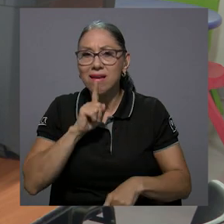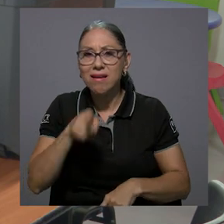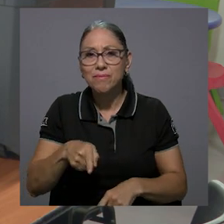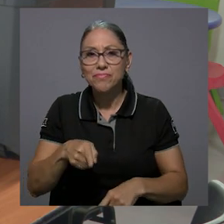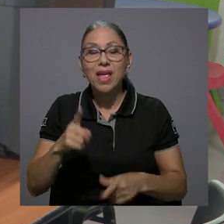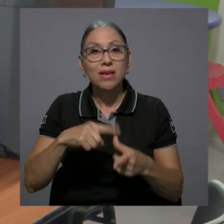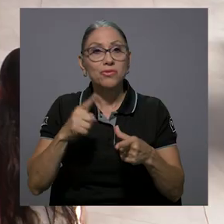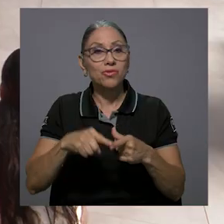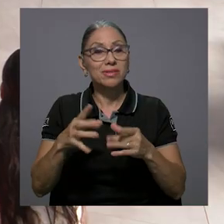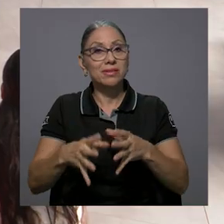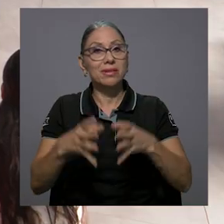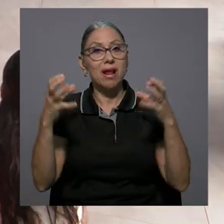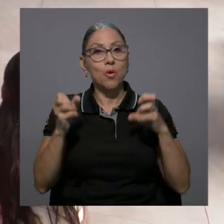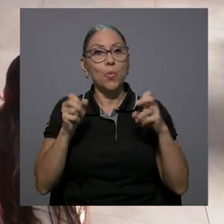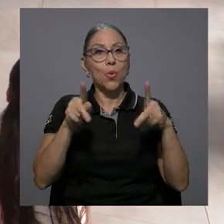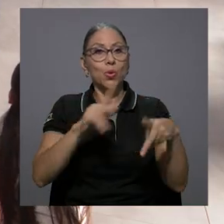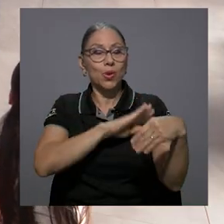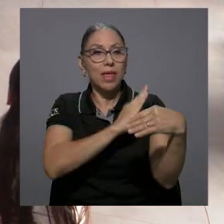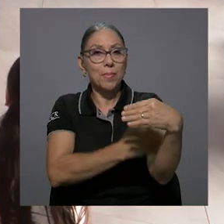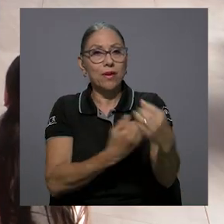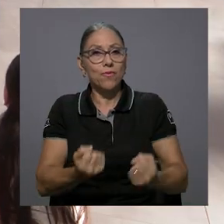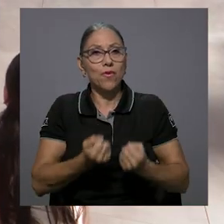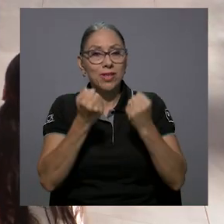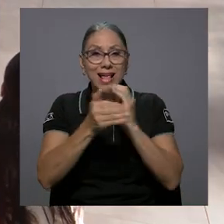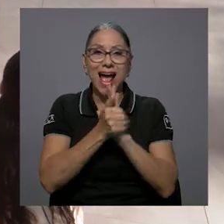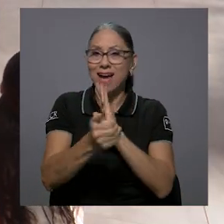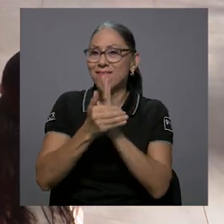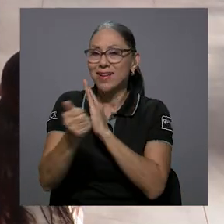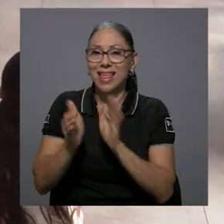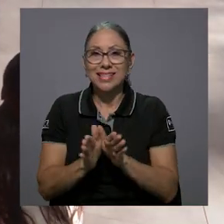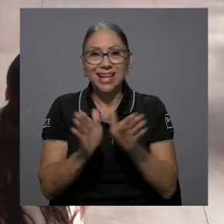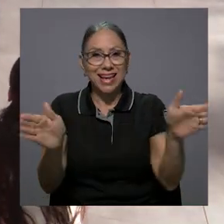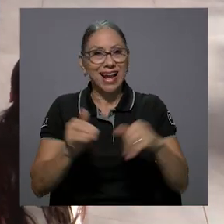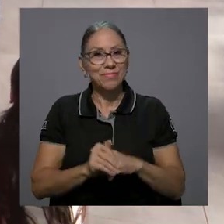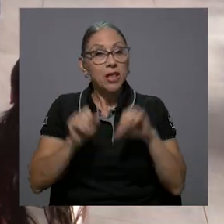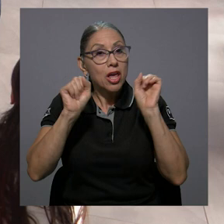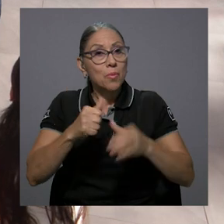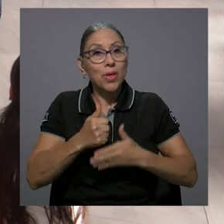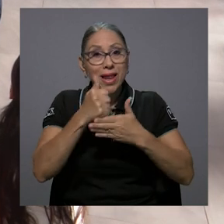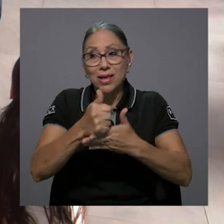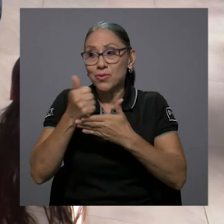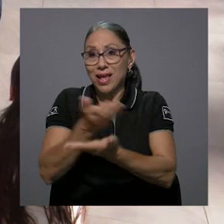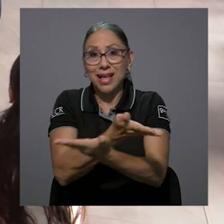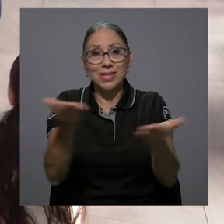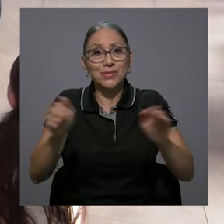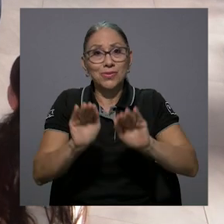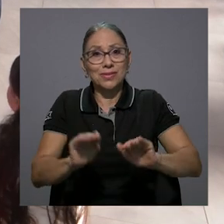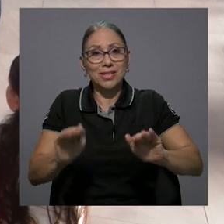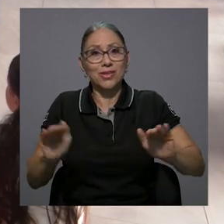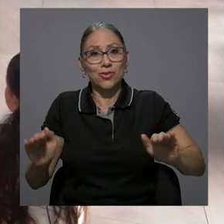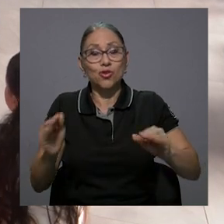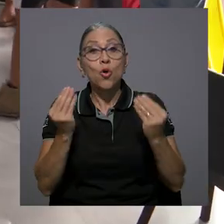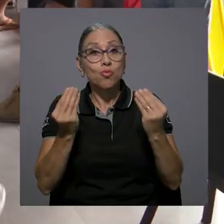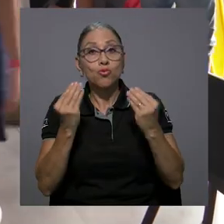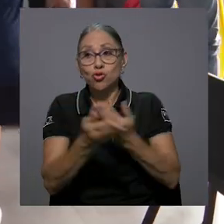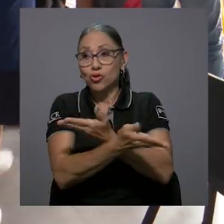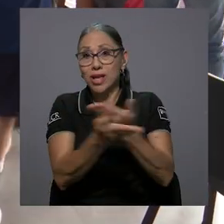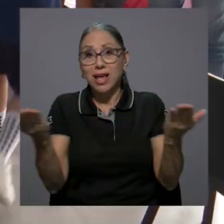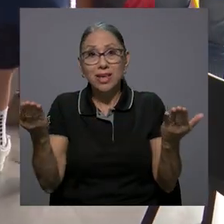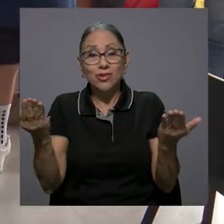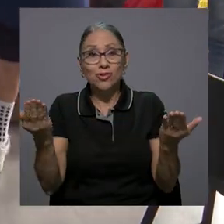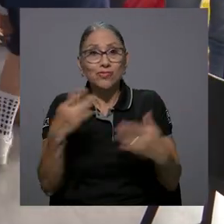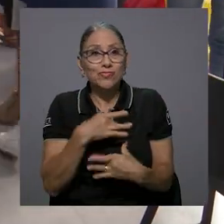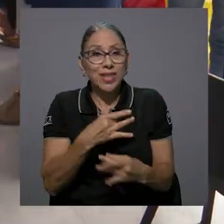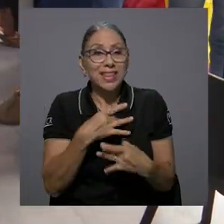Entonces es una gran oportunidad para fortalecer las habilidades en general y de poder ayudar a estos niños porque muchos de